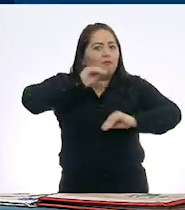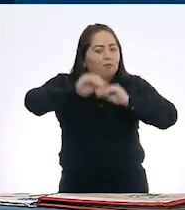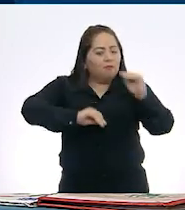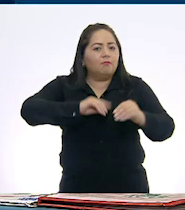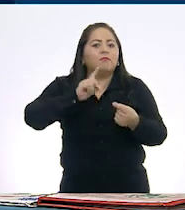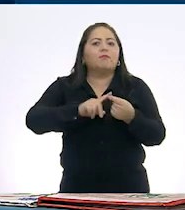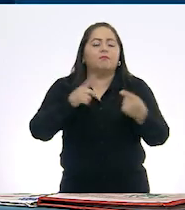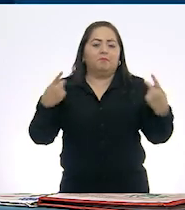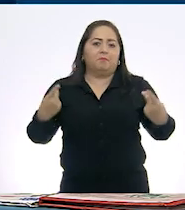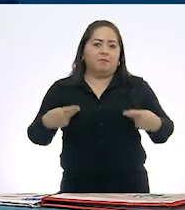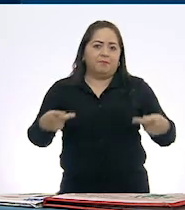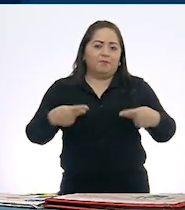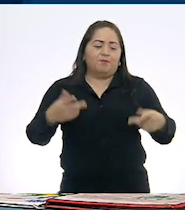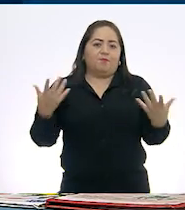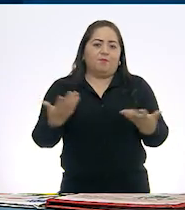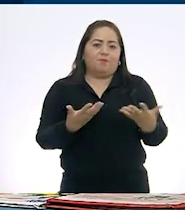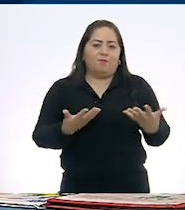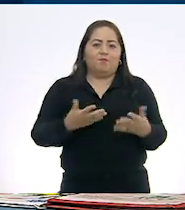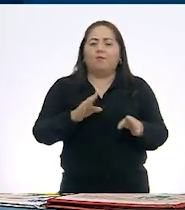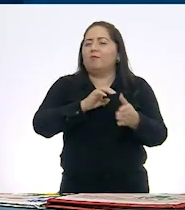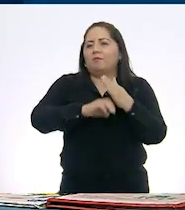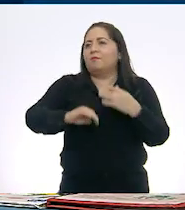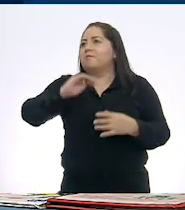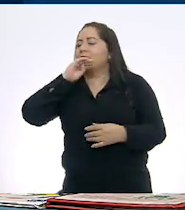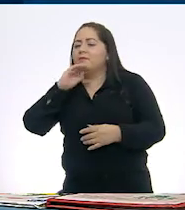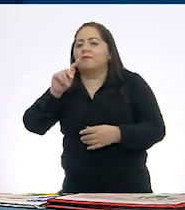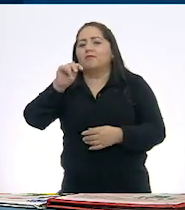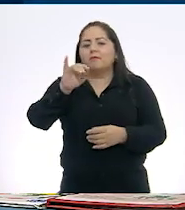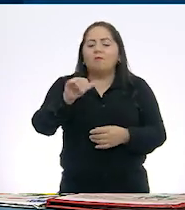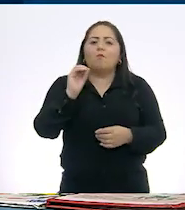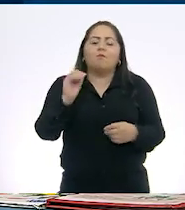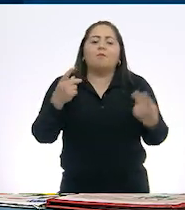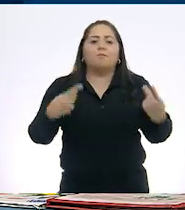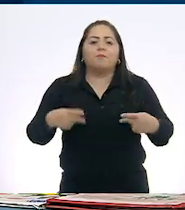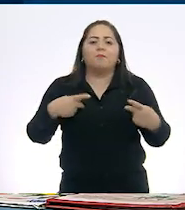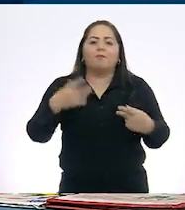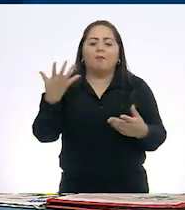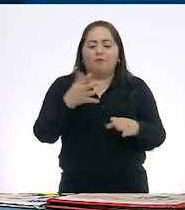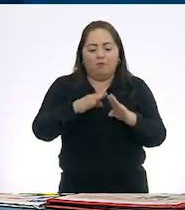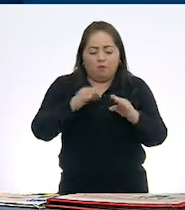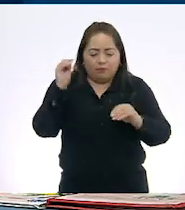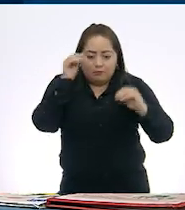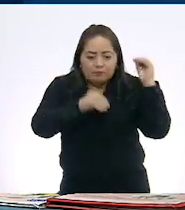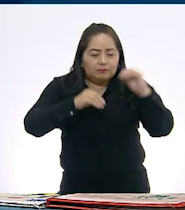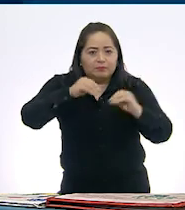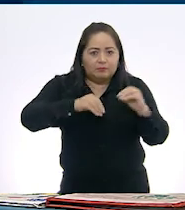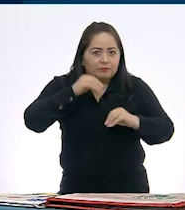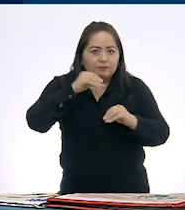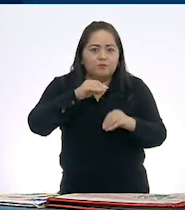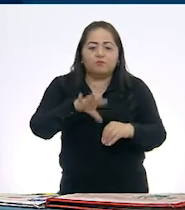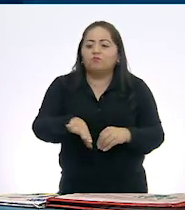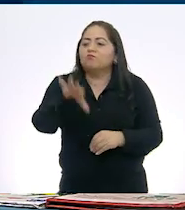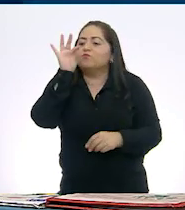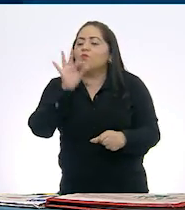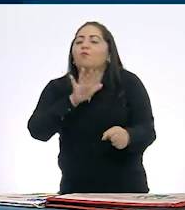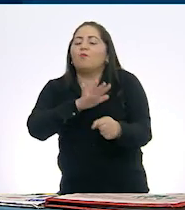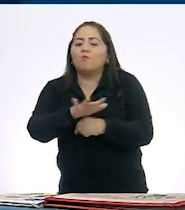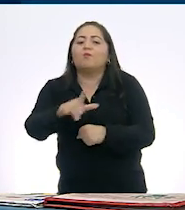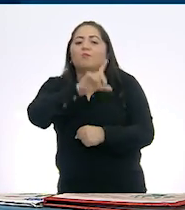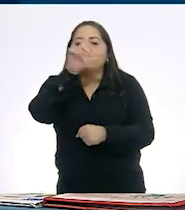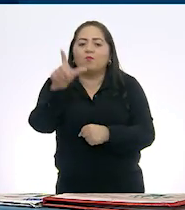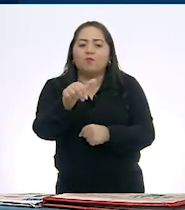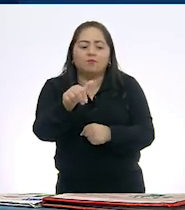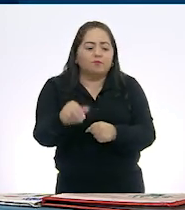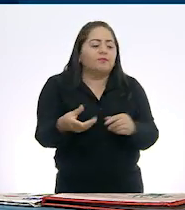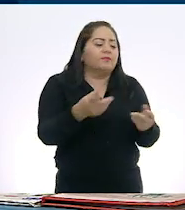alguien, hubo una mamá, una tía o alguien que eligió los ingredientes, los seleccionó y los